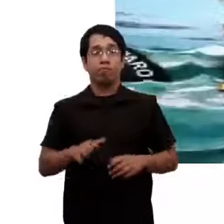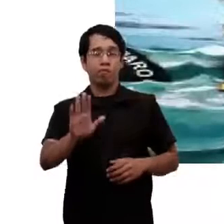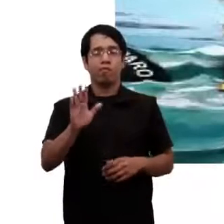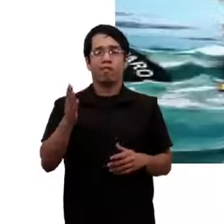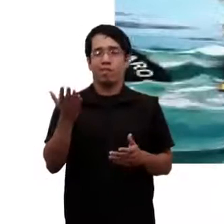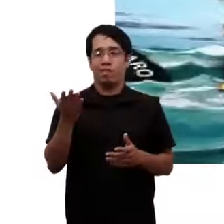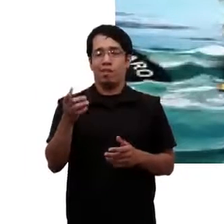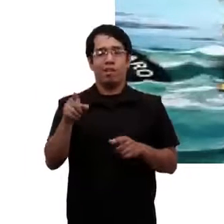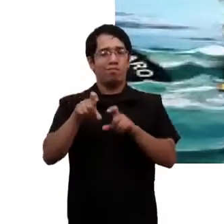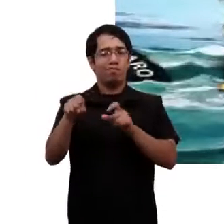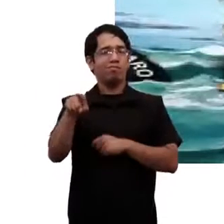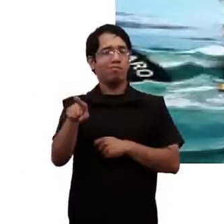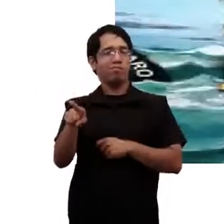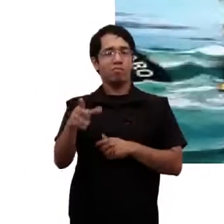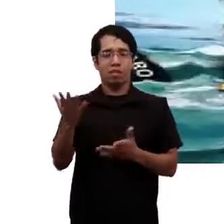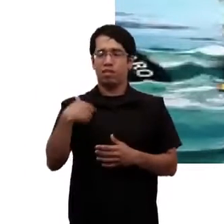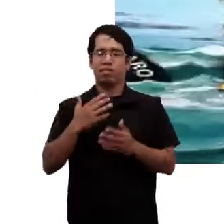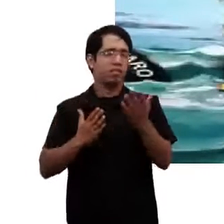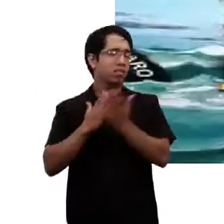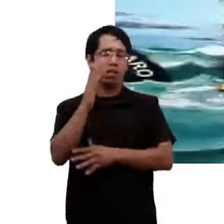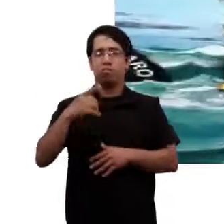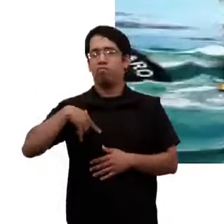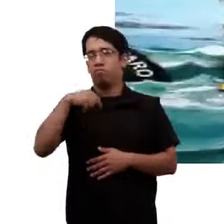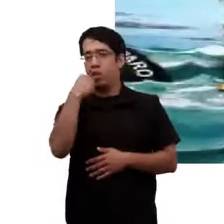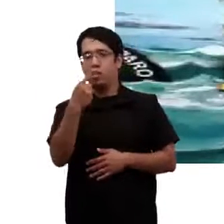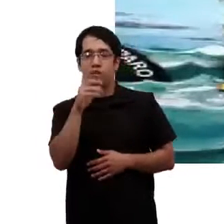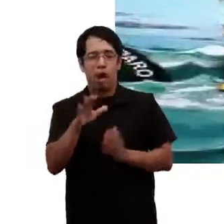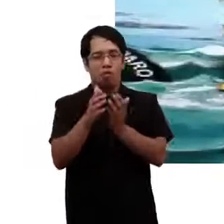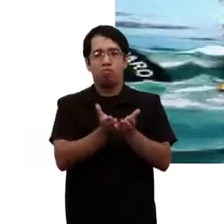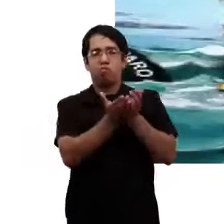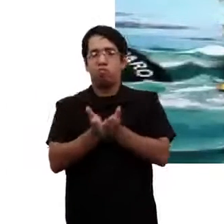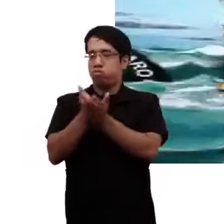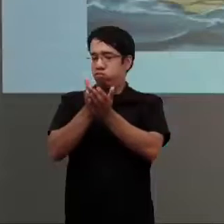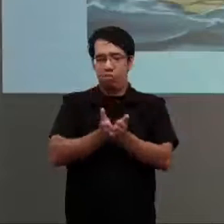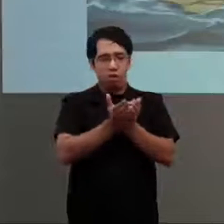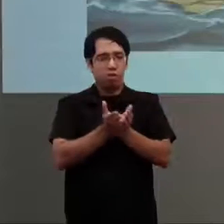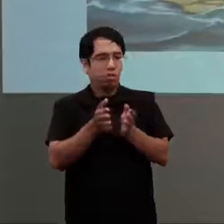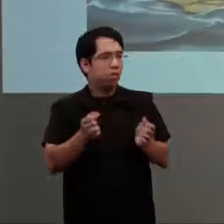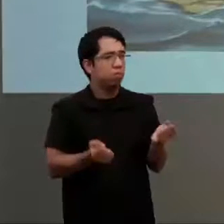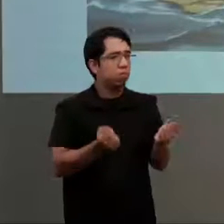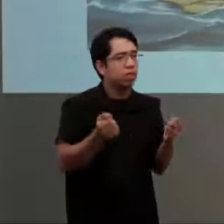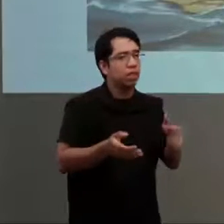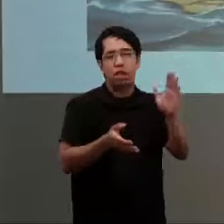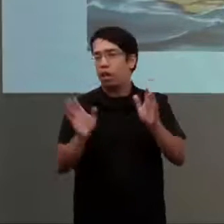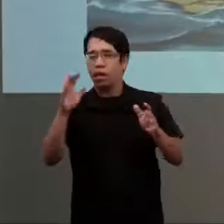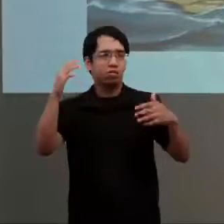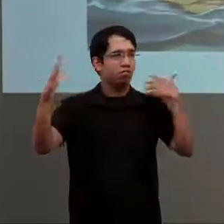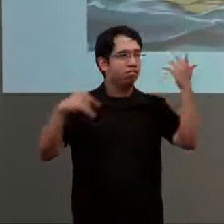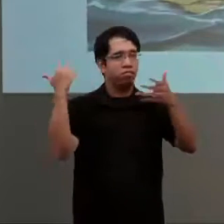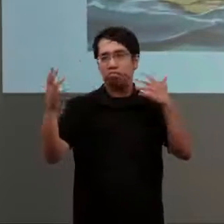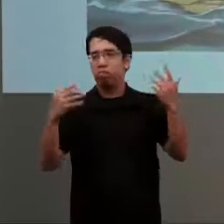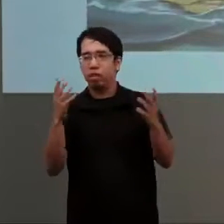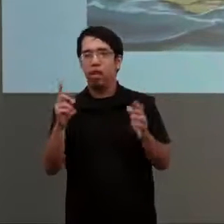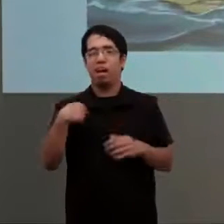En cuanto a eso, bueno, siempre se dice que nunca hay buen viento para el navegante que no sabe a dónde va. Y eso es muy